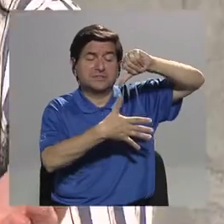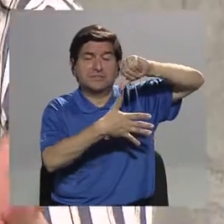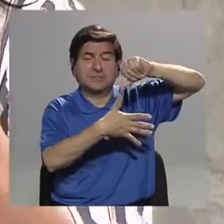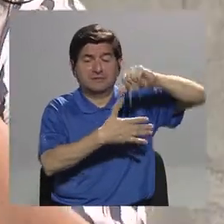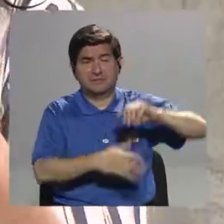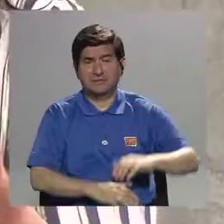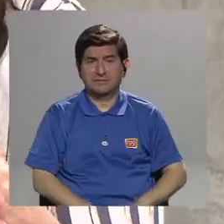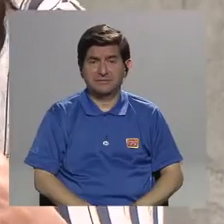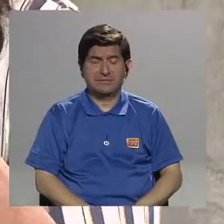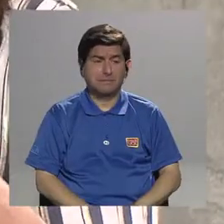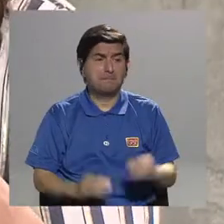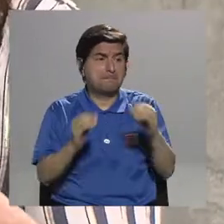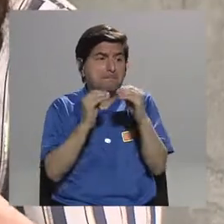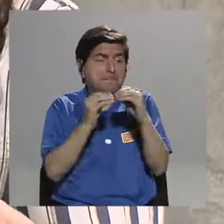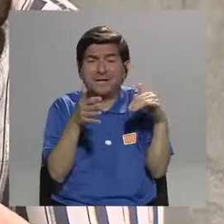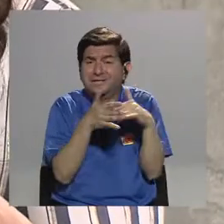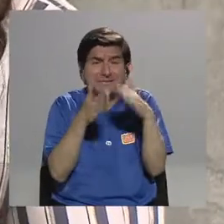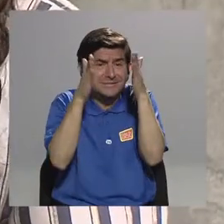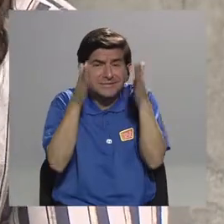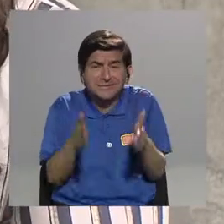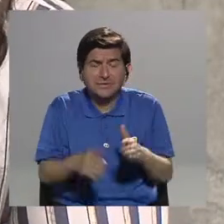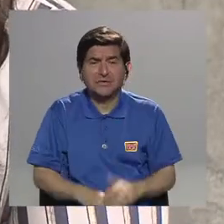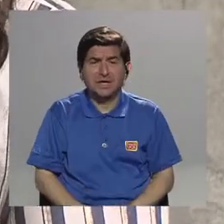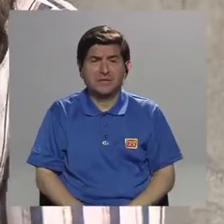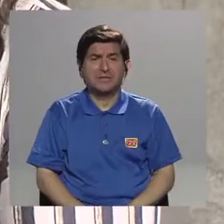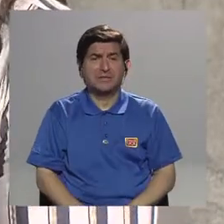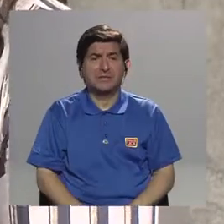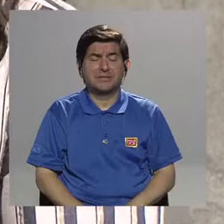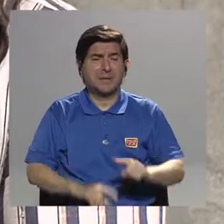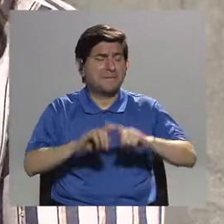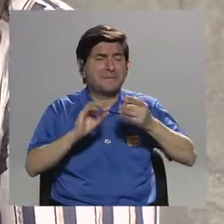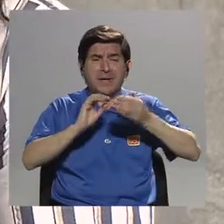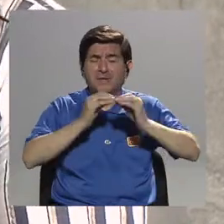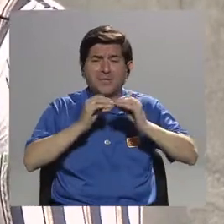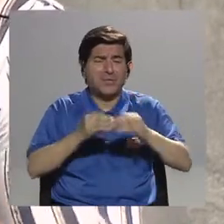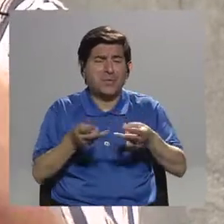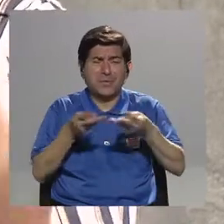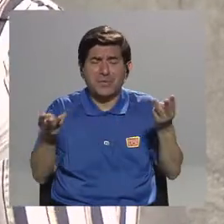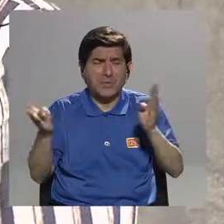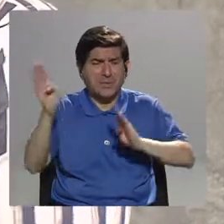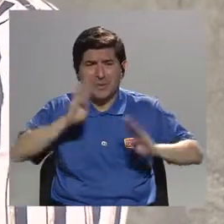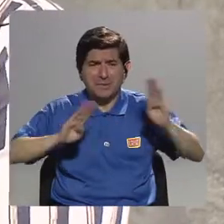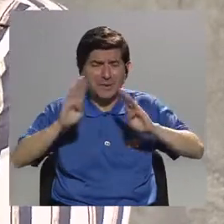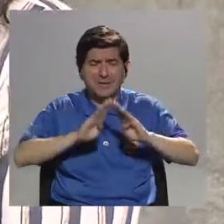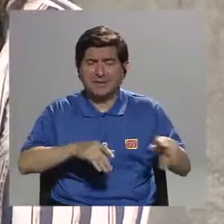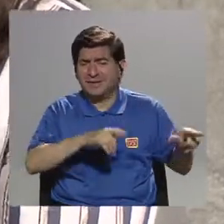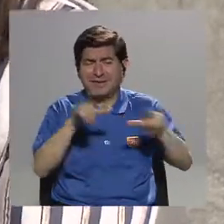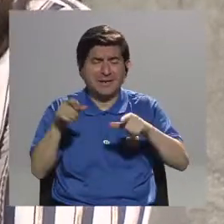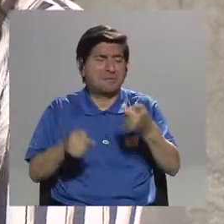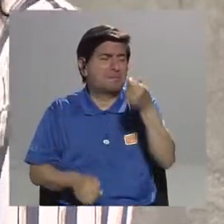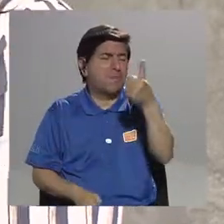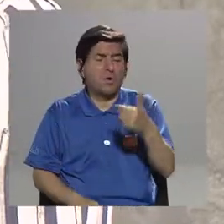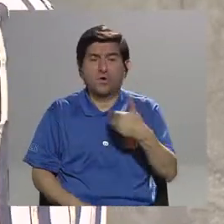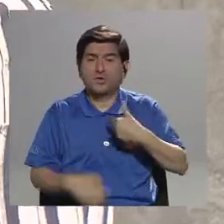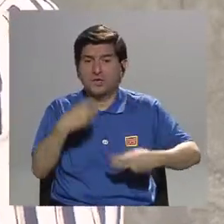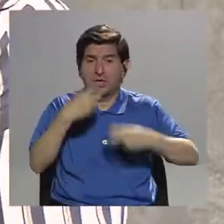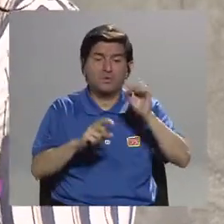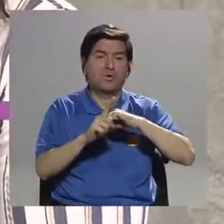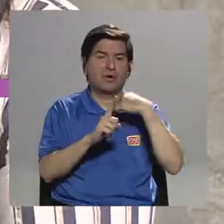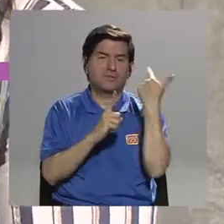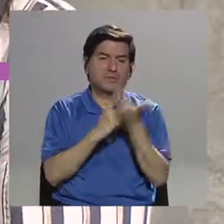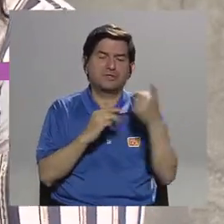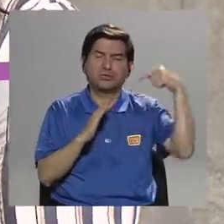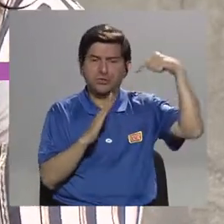estudiantes y con mucho menor cantidad de material biológico disponible. ¿Por qué? Porque tienen problemas sociales de fondo, hay mucha trata de